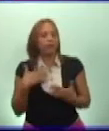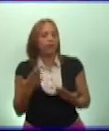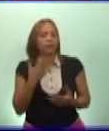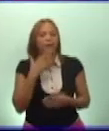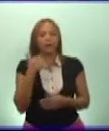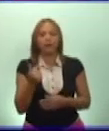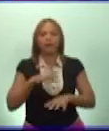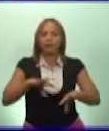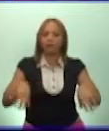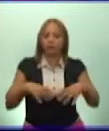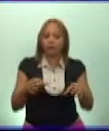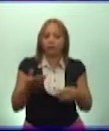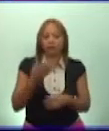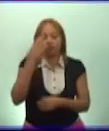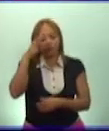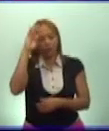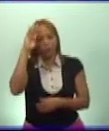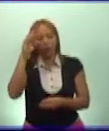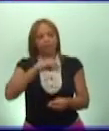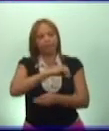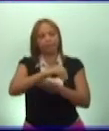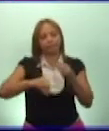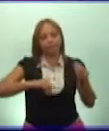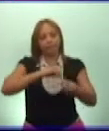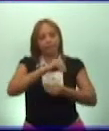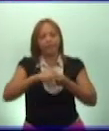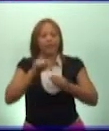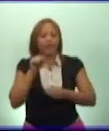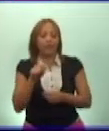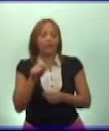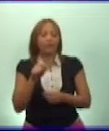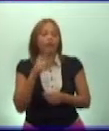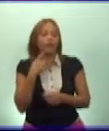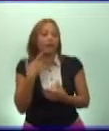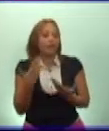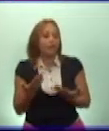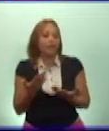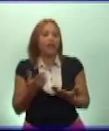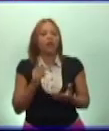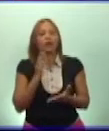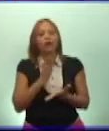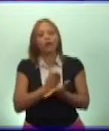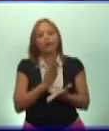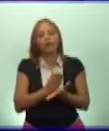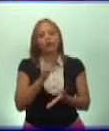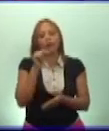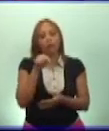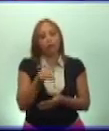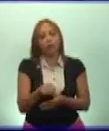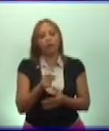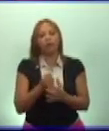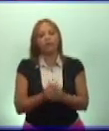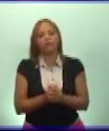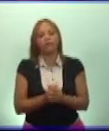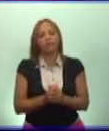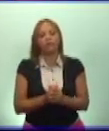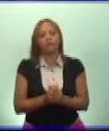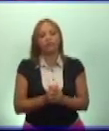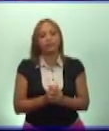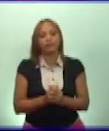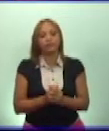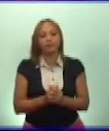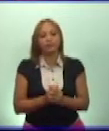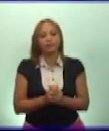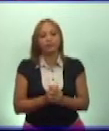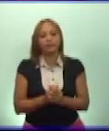del país y en transformarla. Y esa es precisamente la temática que nos ocupa en el día de hoy,